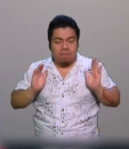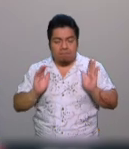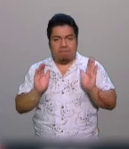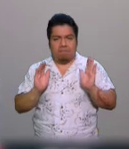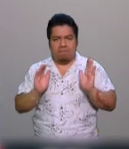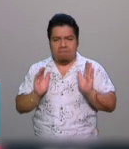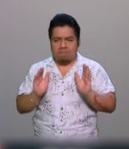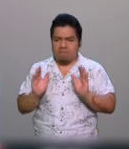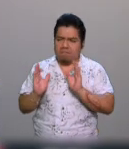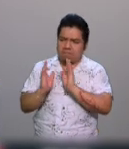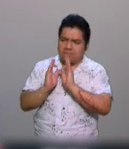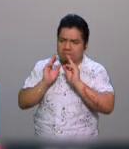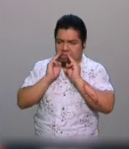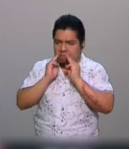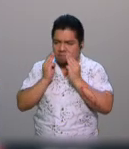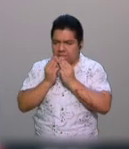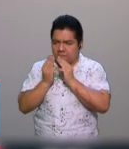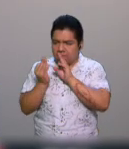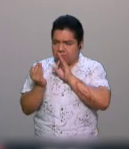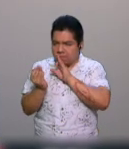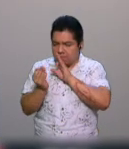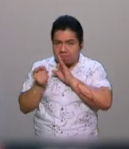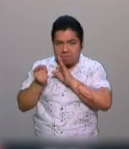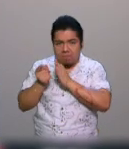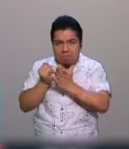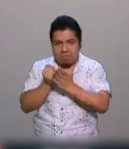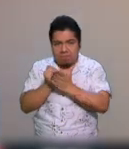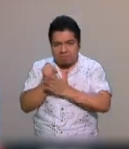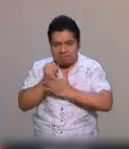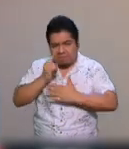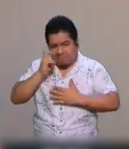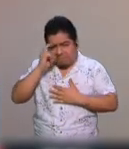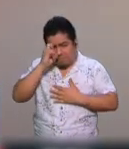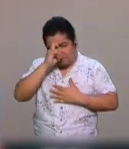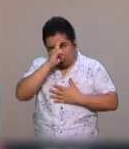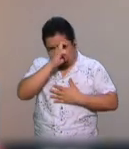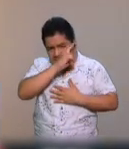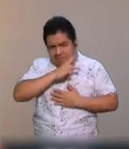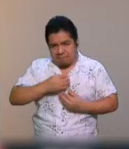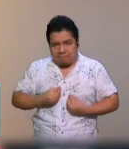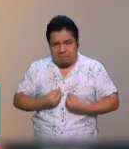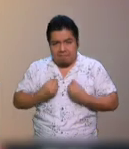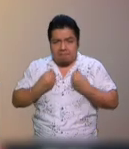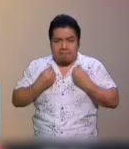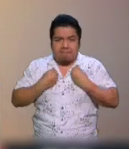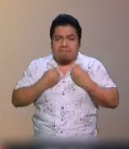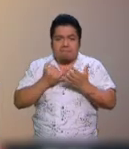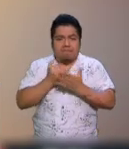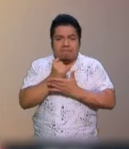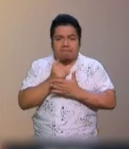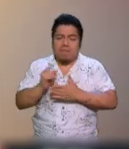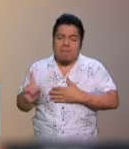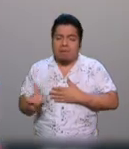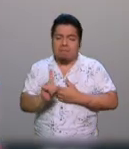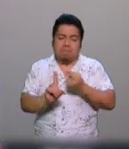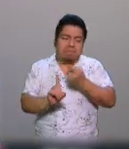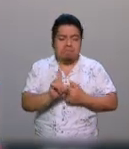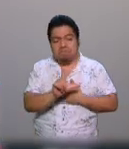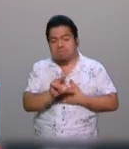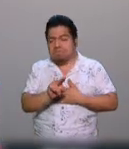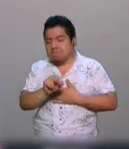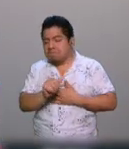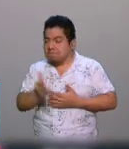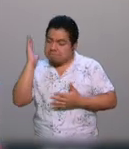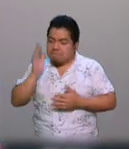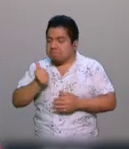Enfrentar el crimen organizado fue una de las decisiones más difíciles de mi vida. Y puse ahí a Genaro García Luna y no me di cuenta